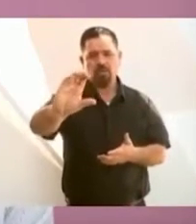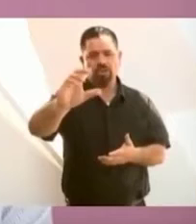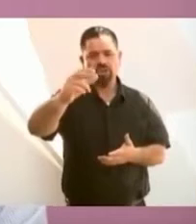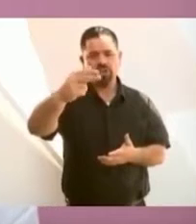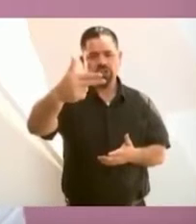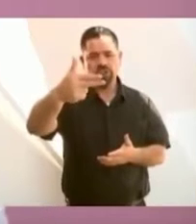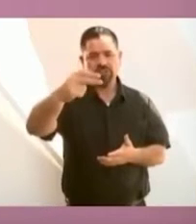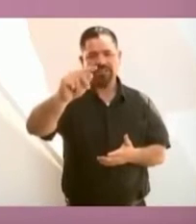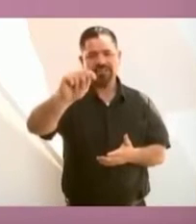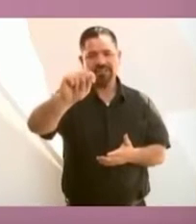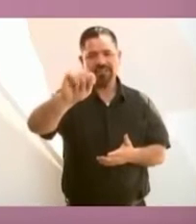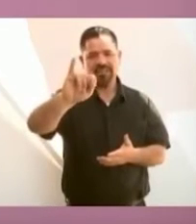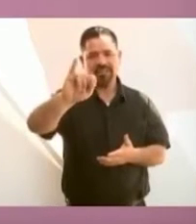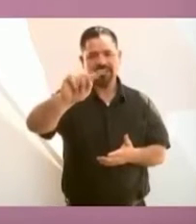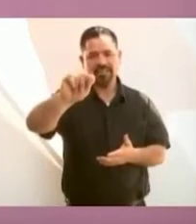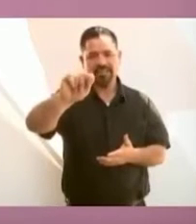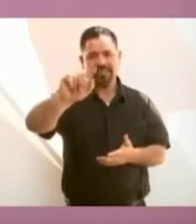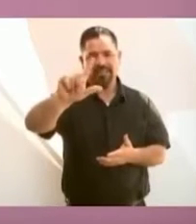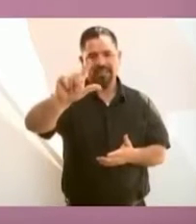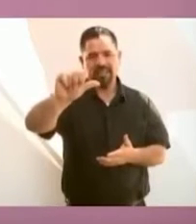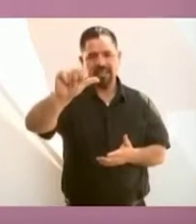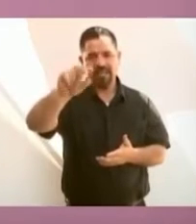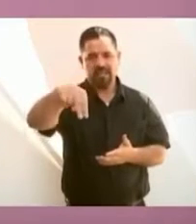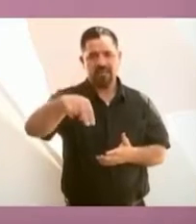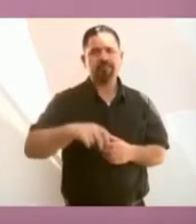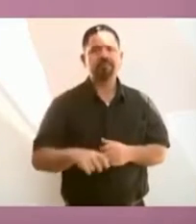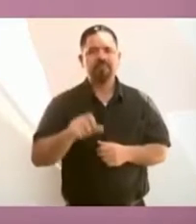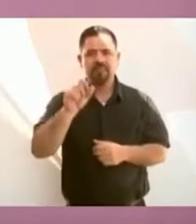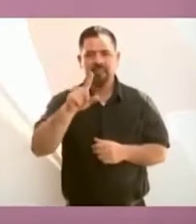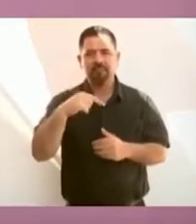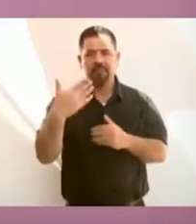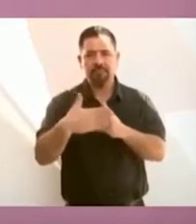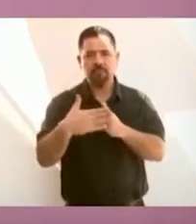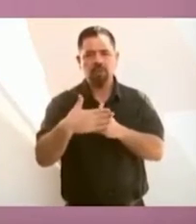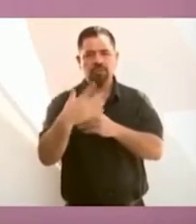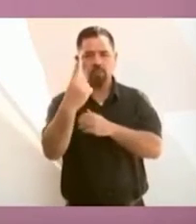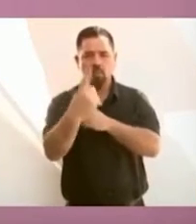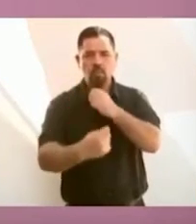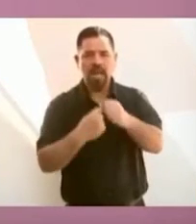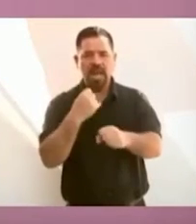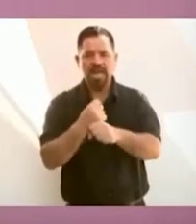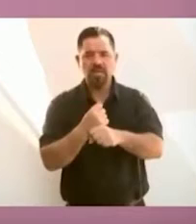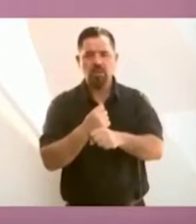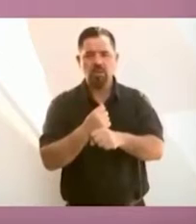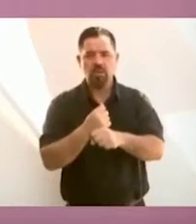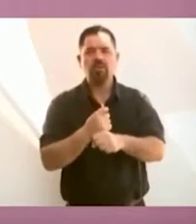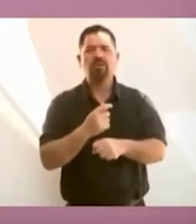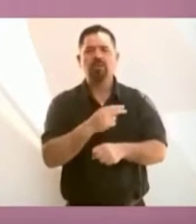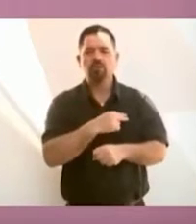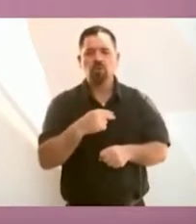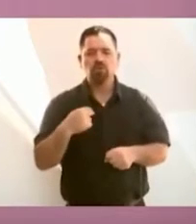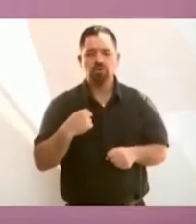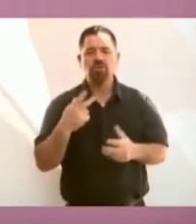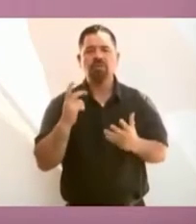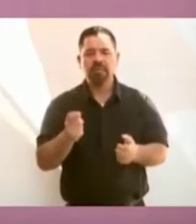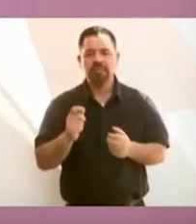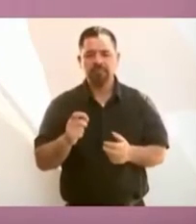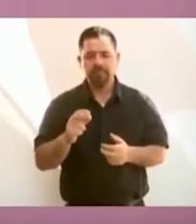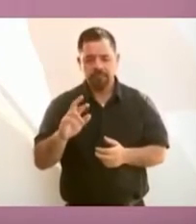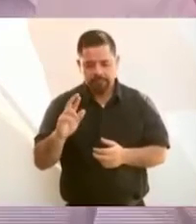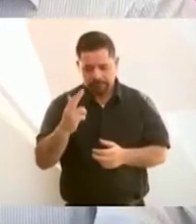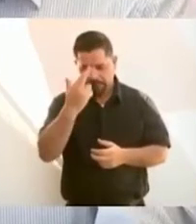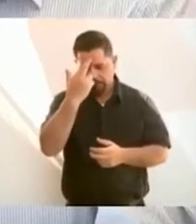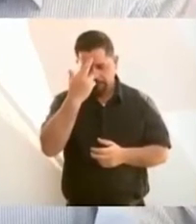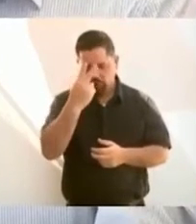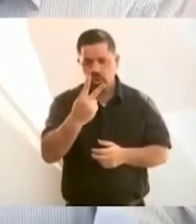vamos a conmemorar, a celebrar 200 años de